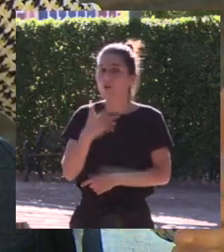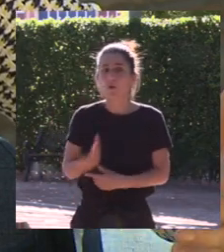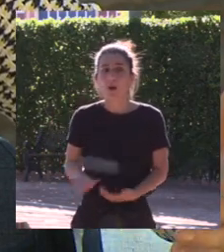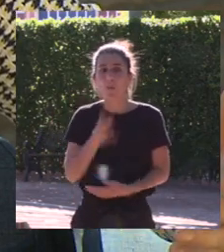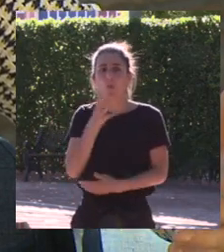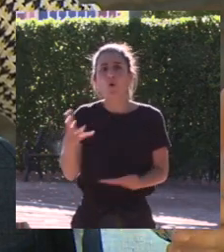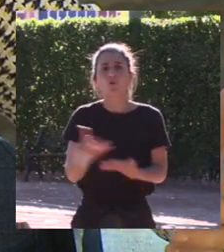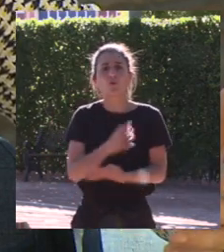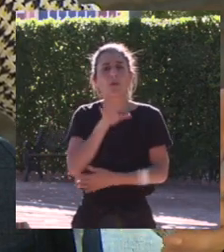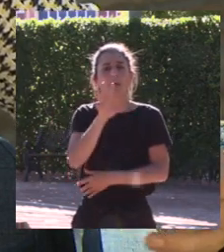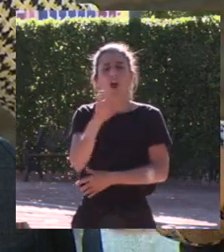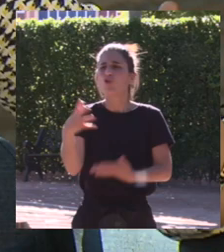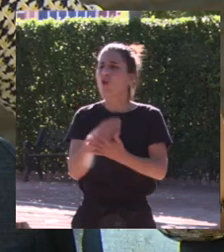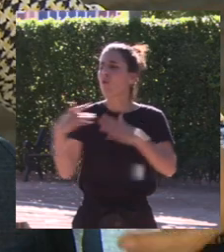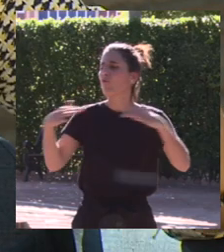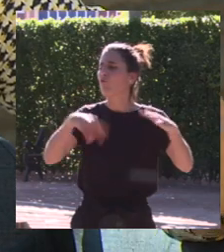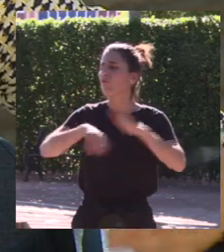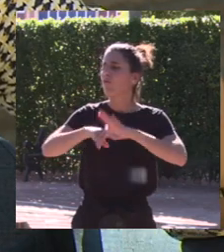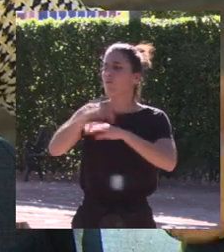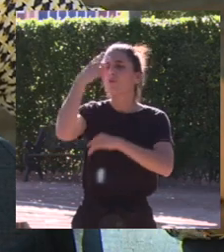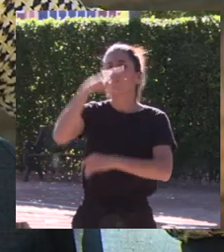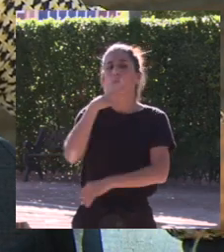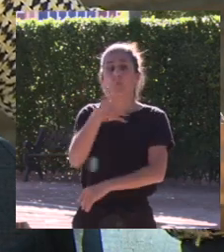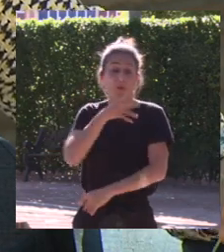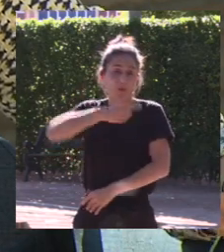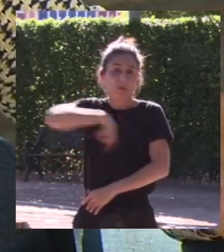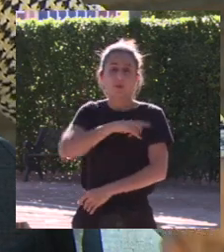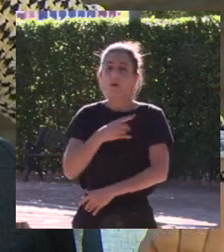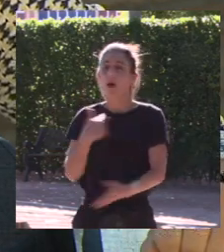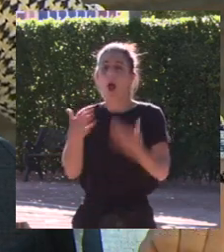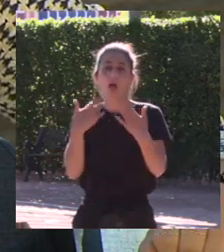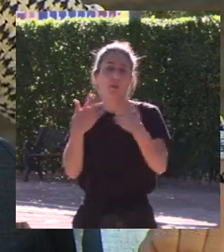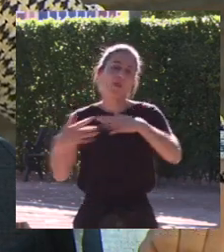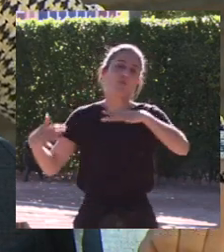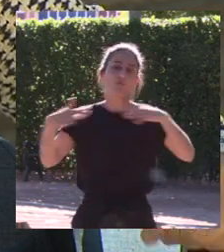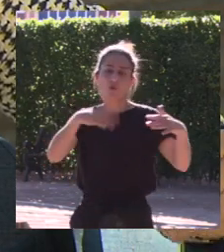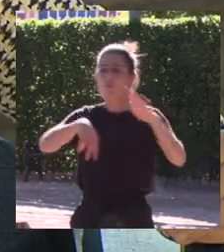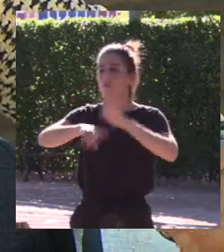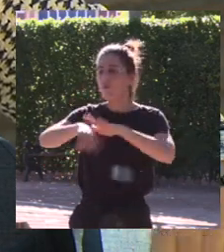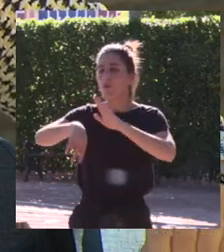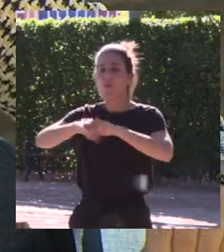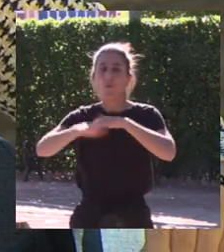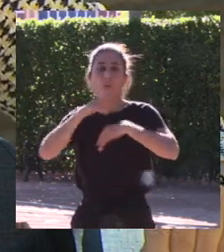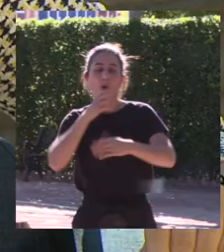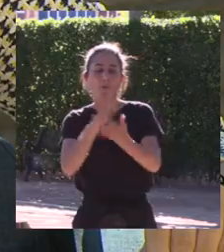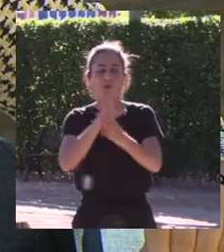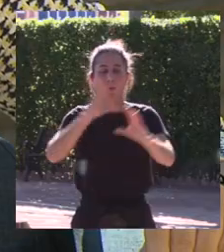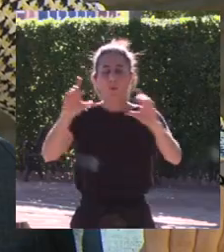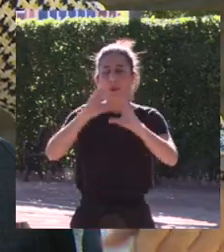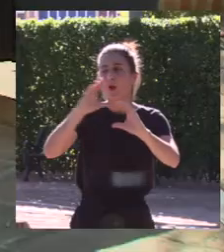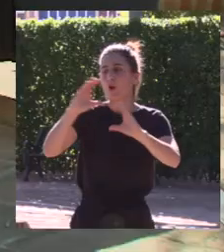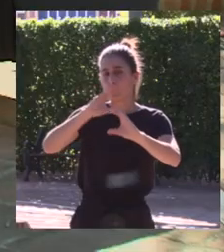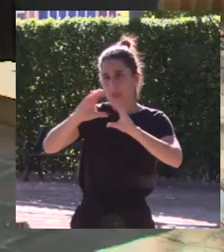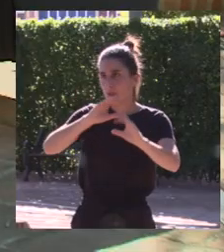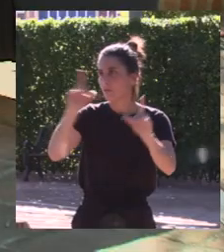este país todo el mundo entiende de fútbol? porque estamos continuamente hablándole a las personas de fútbol a través de todos los medios de comunicación